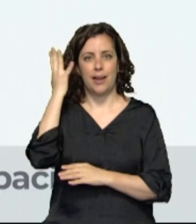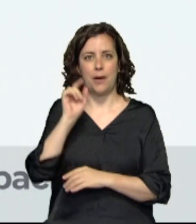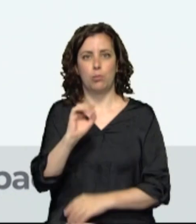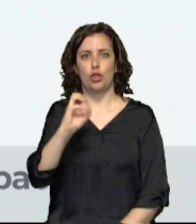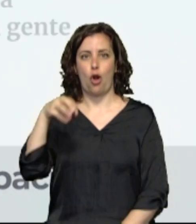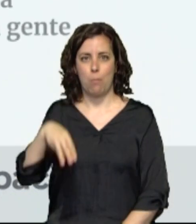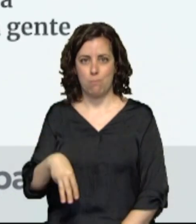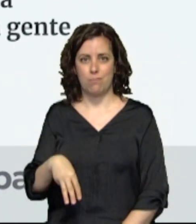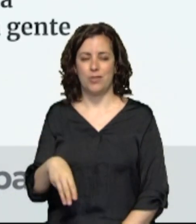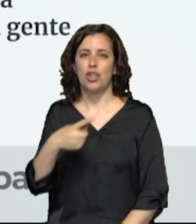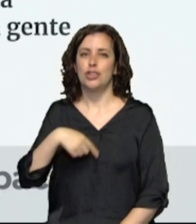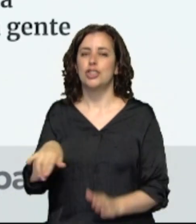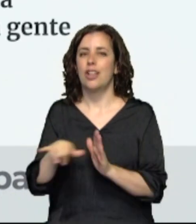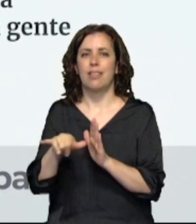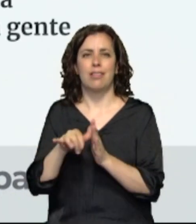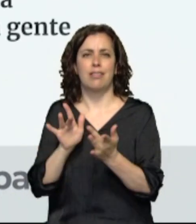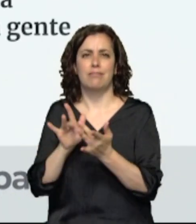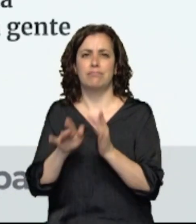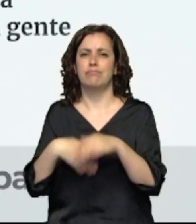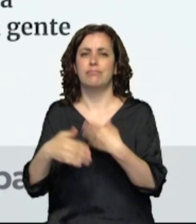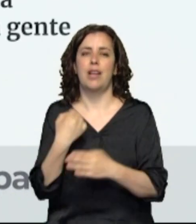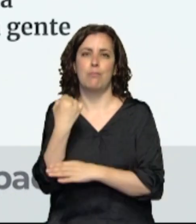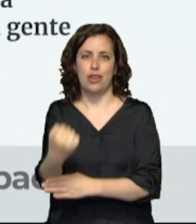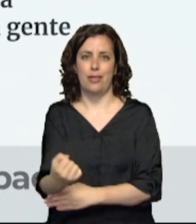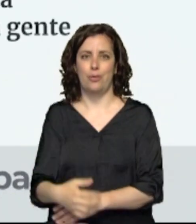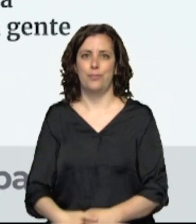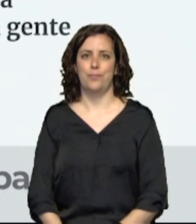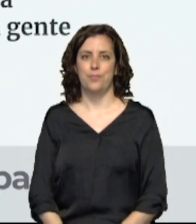.com. Seguimos cerca apoyando a nuestra gente.